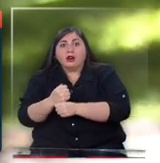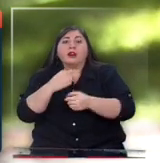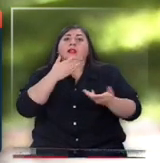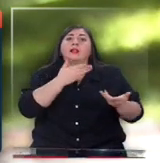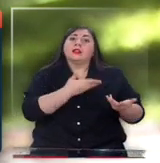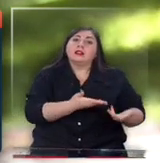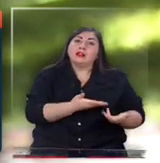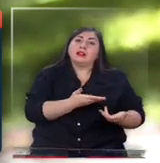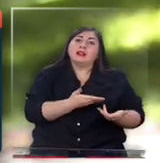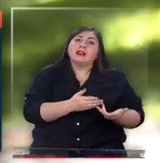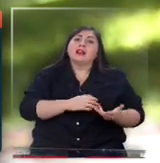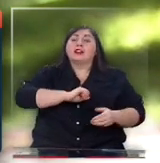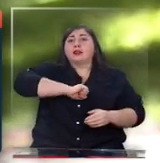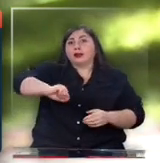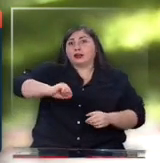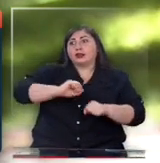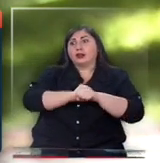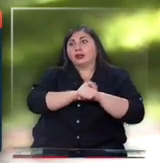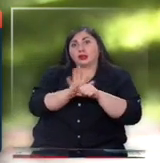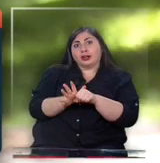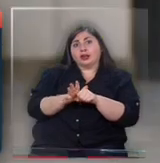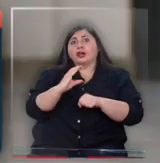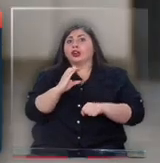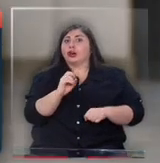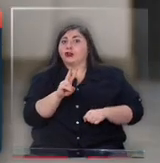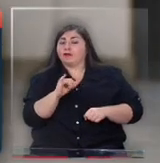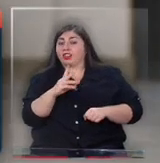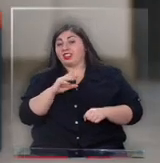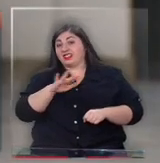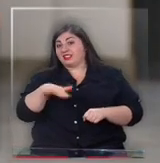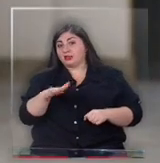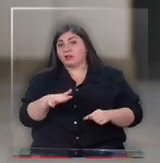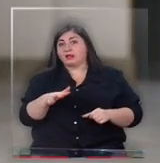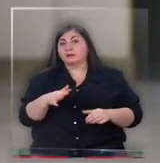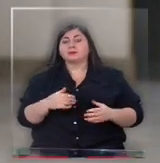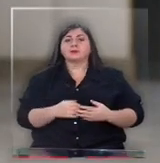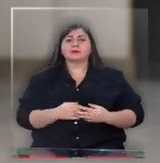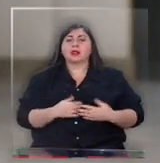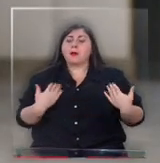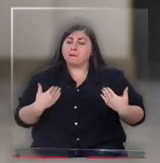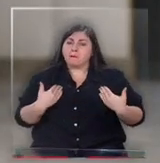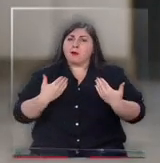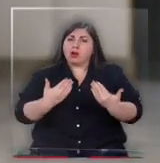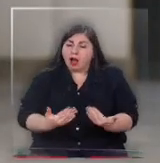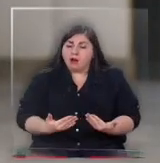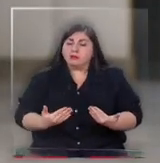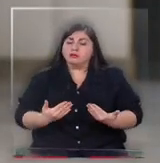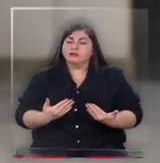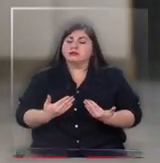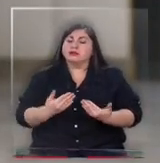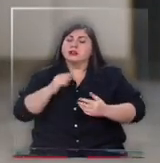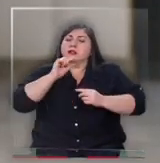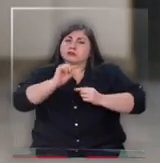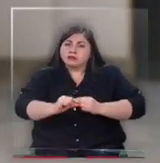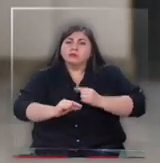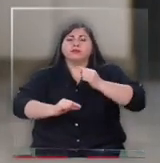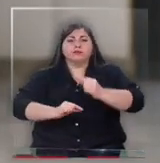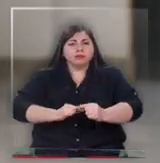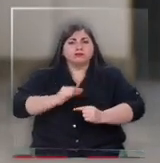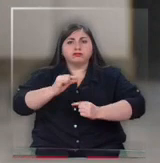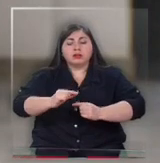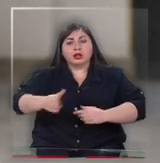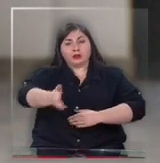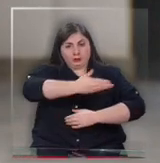el combate al COVID-19. Que pongamos gradualmente en marcha